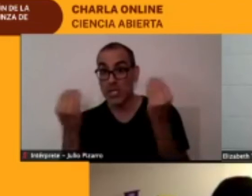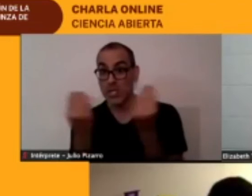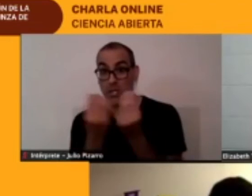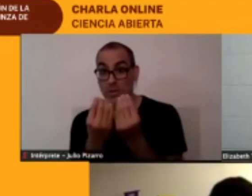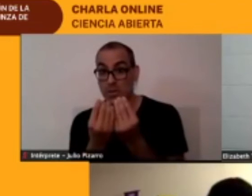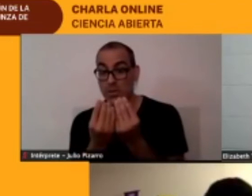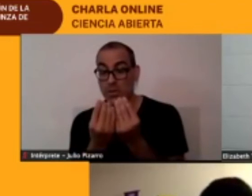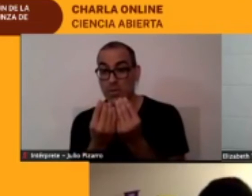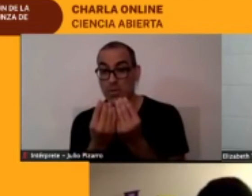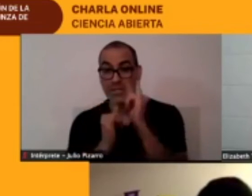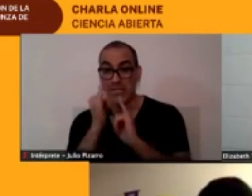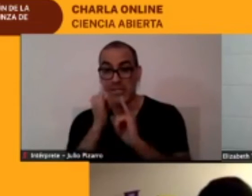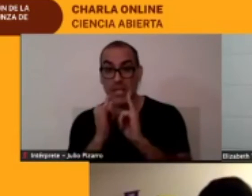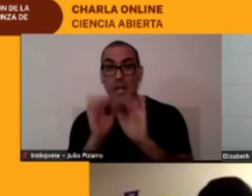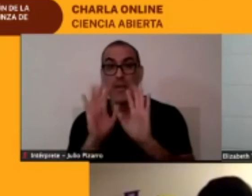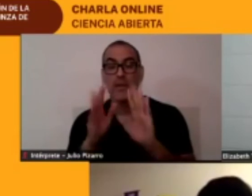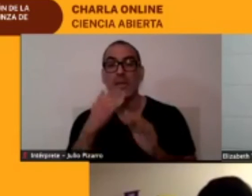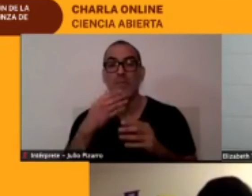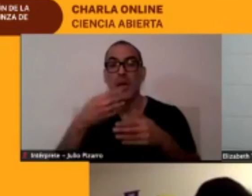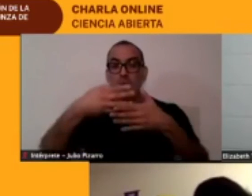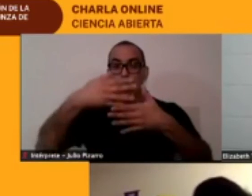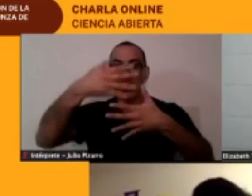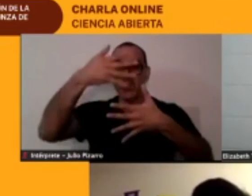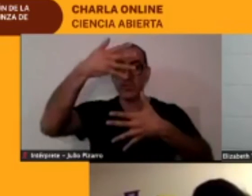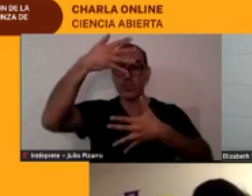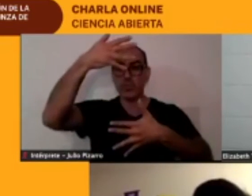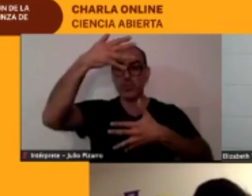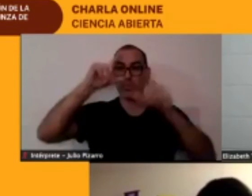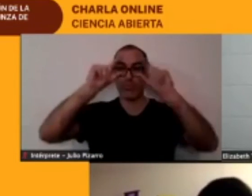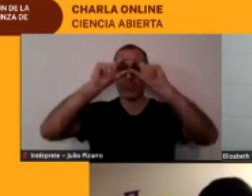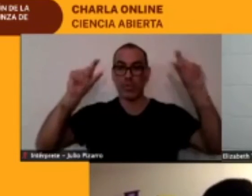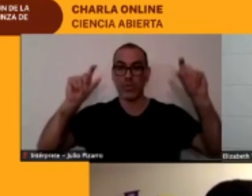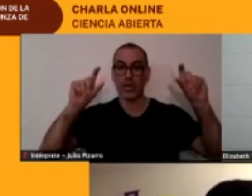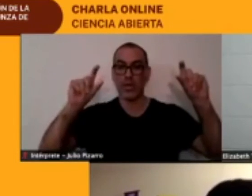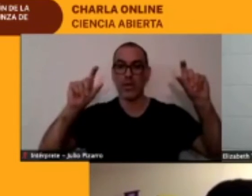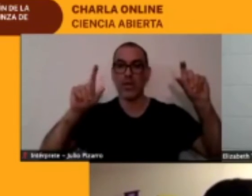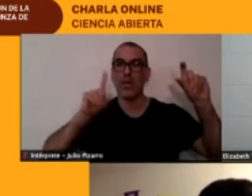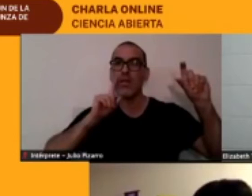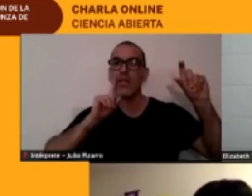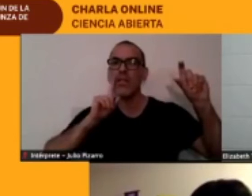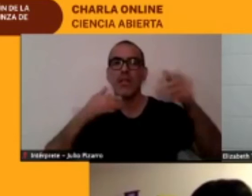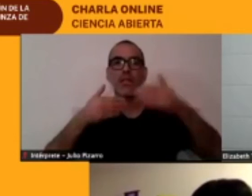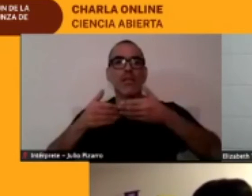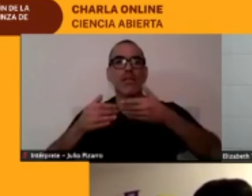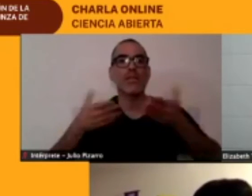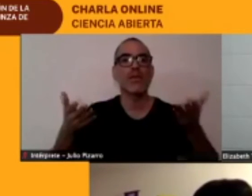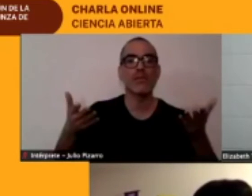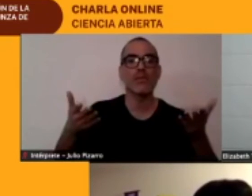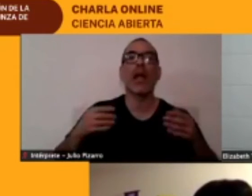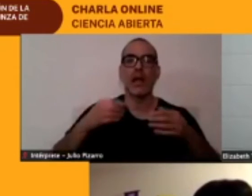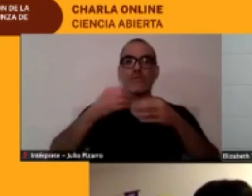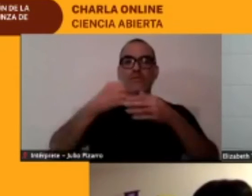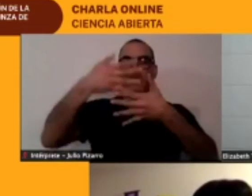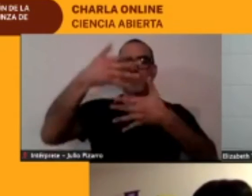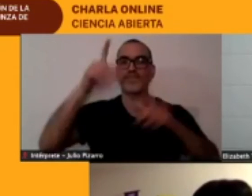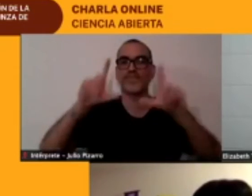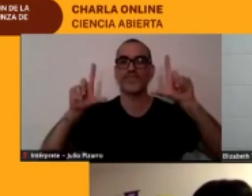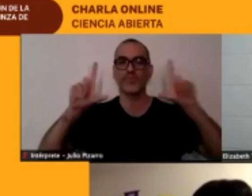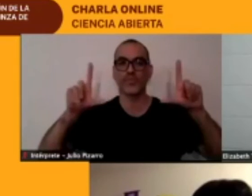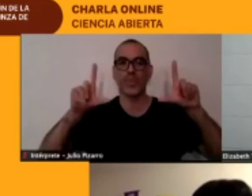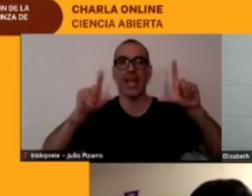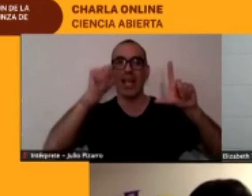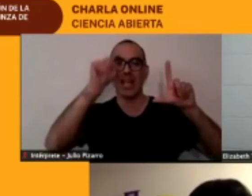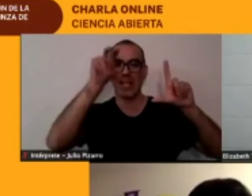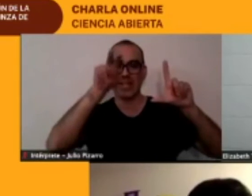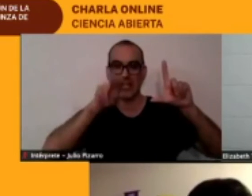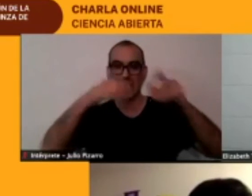búsquelas ahí y para la persona que me preguntó del CACAN después de que terminemos esto yo le